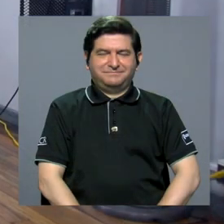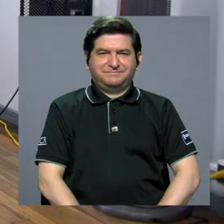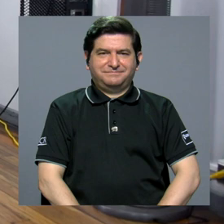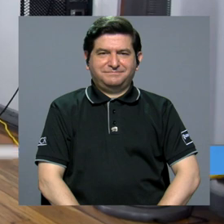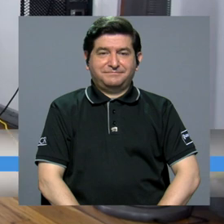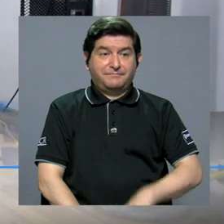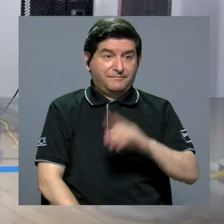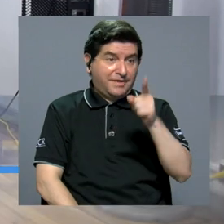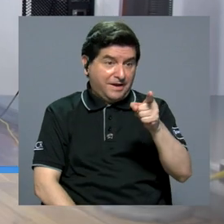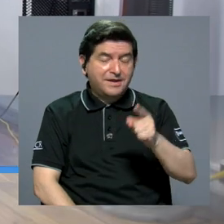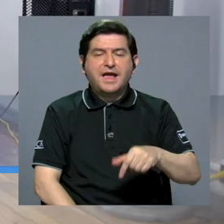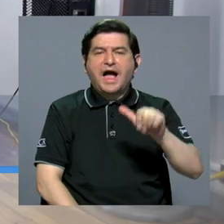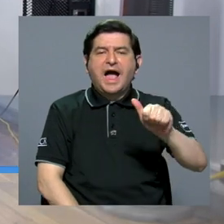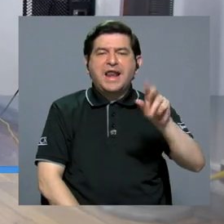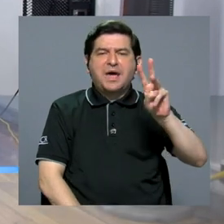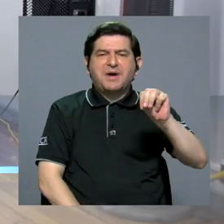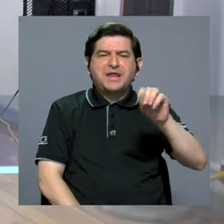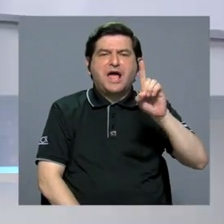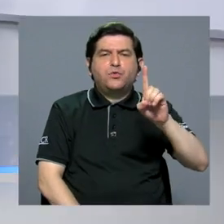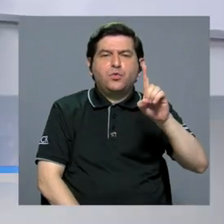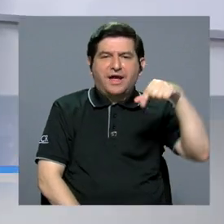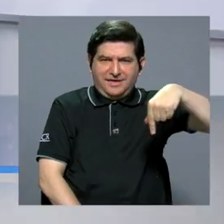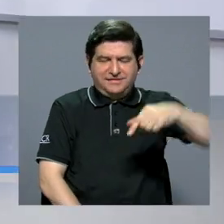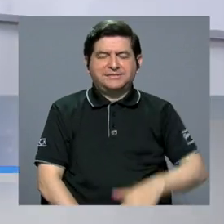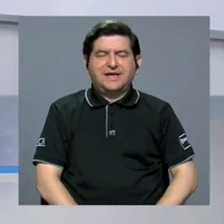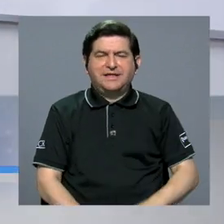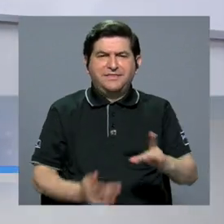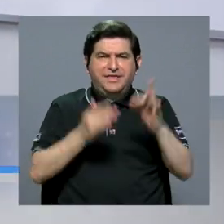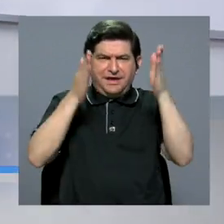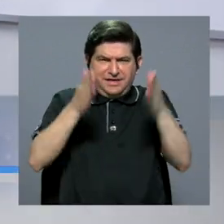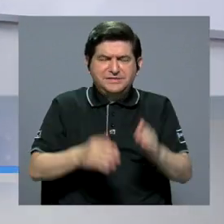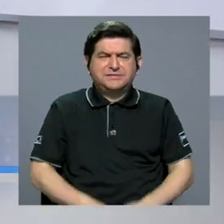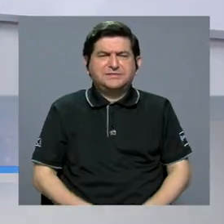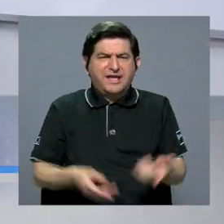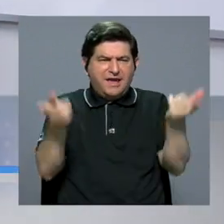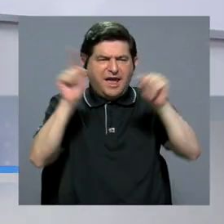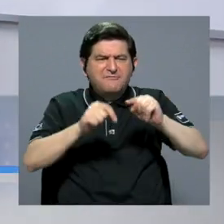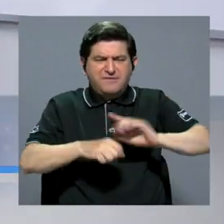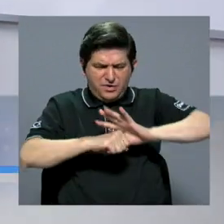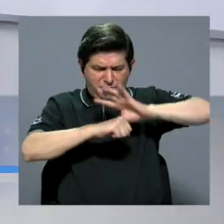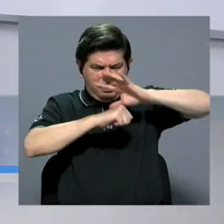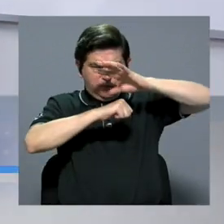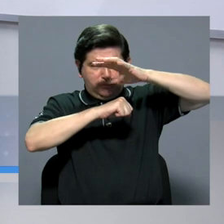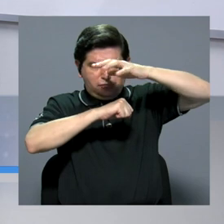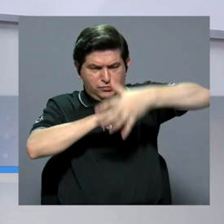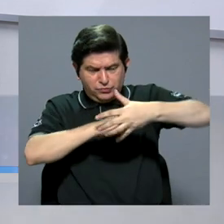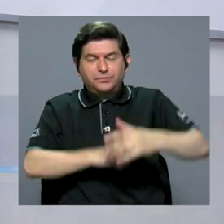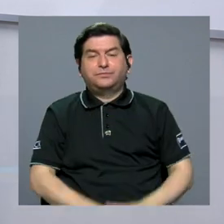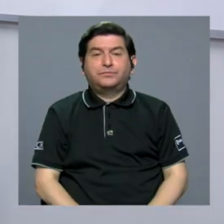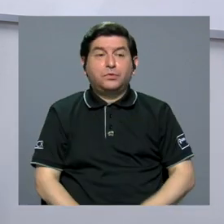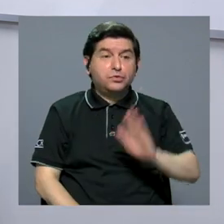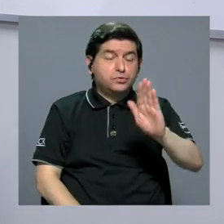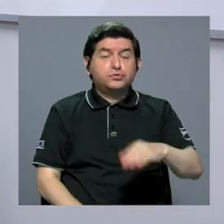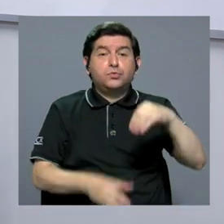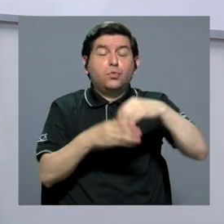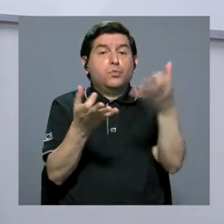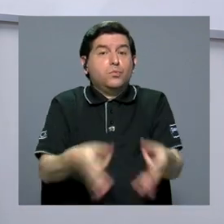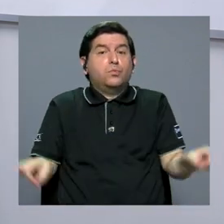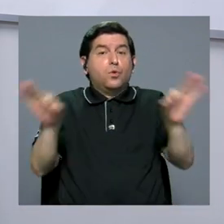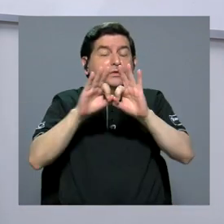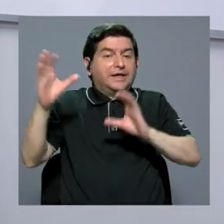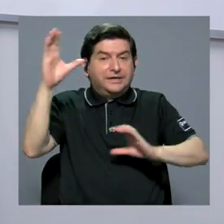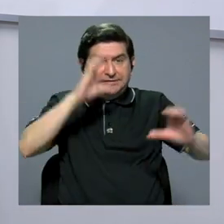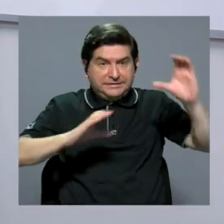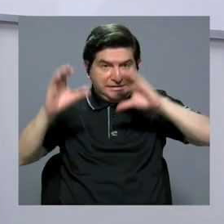Ella es Ana María Durán Quesada y es experta en fenómenos atmosféricos. Por sus grandes aportes a la